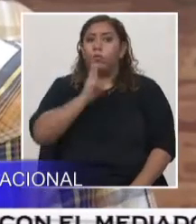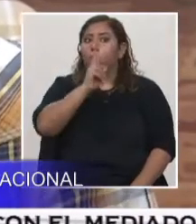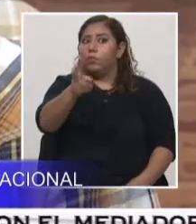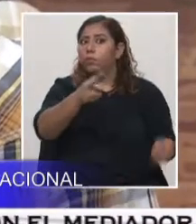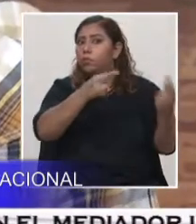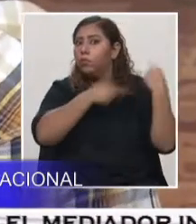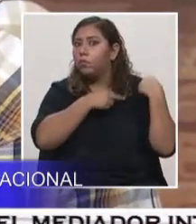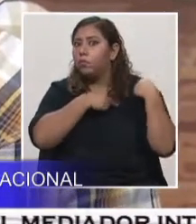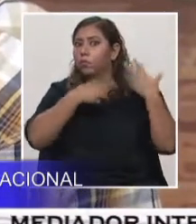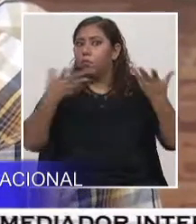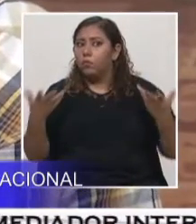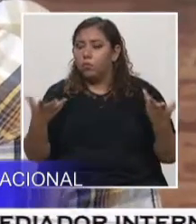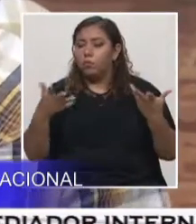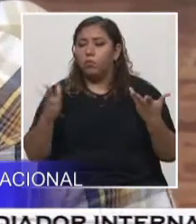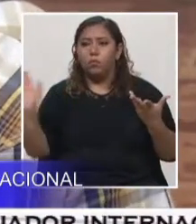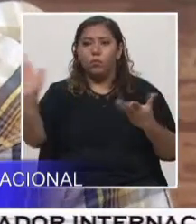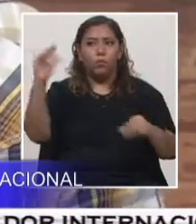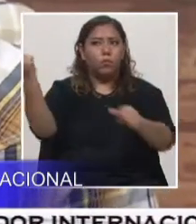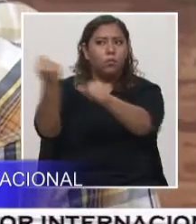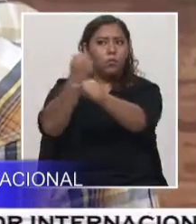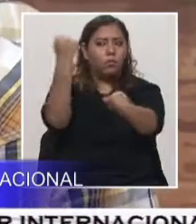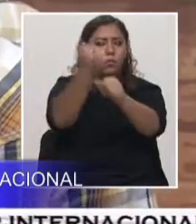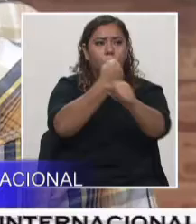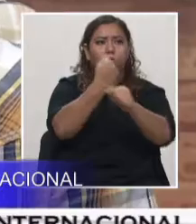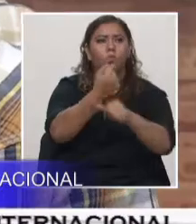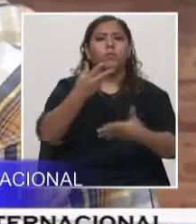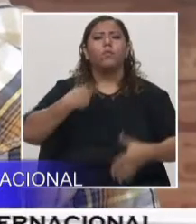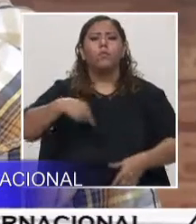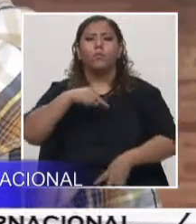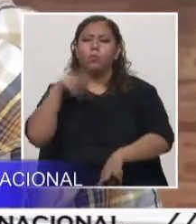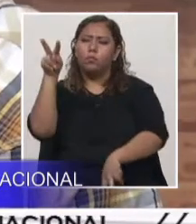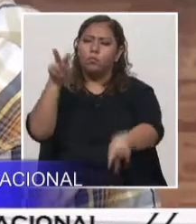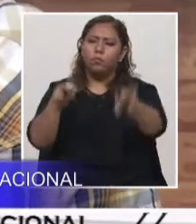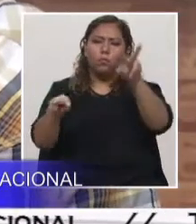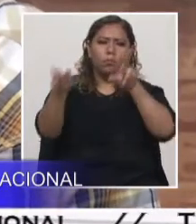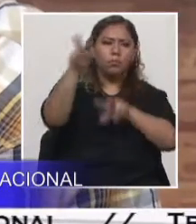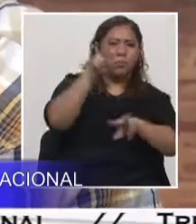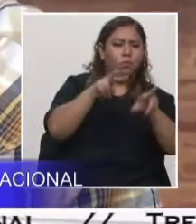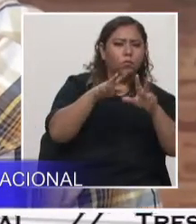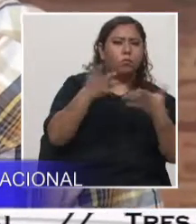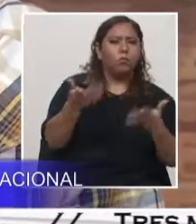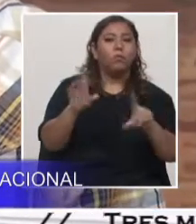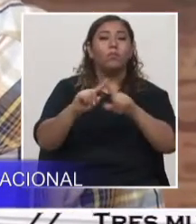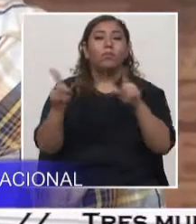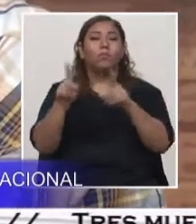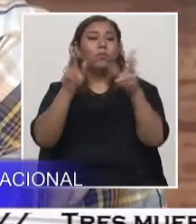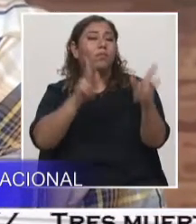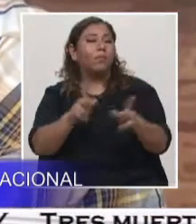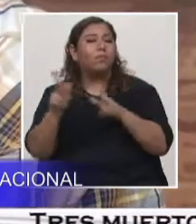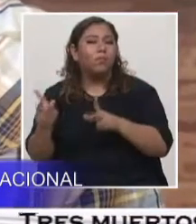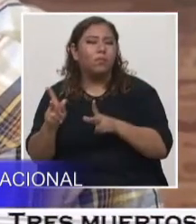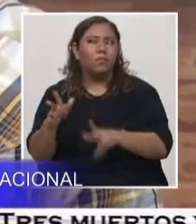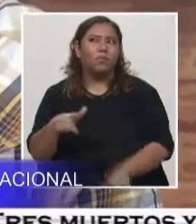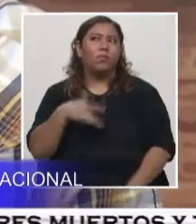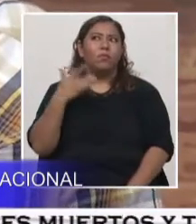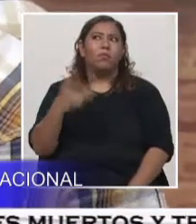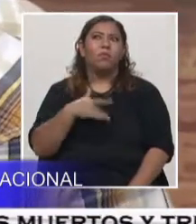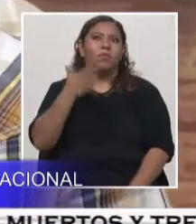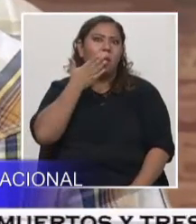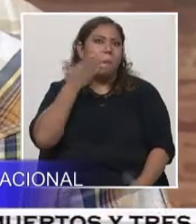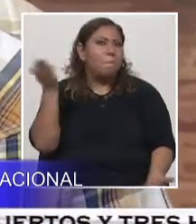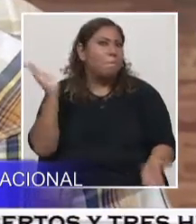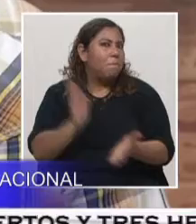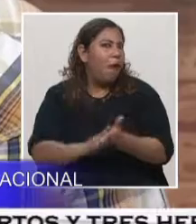socialmente responsables. Quizá ese tema de la percepción de la actividad minera es un tema un poco